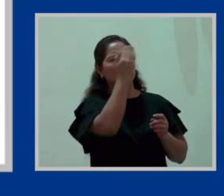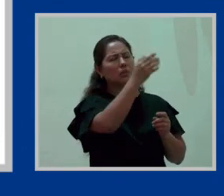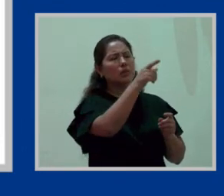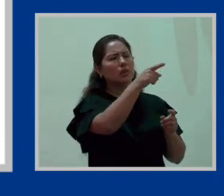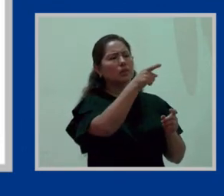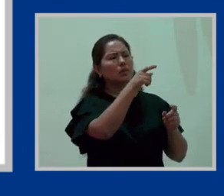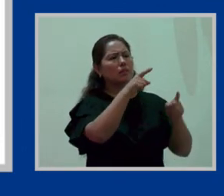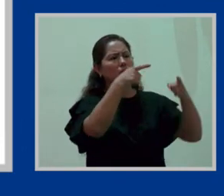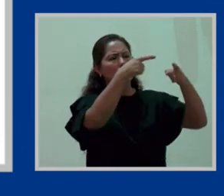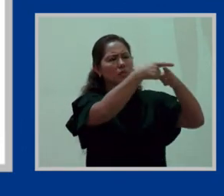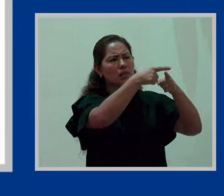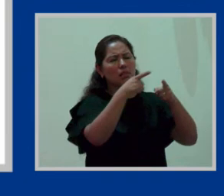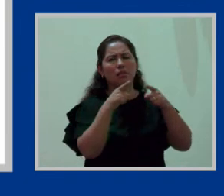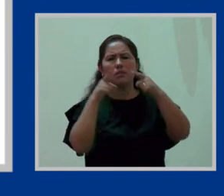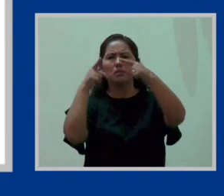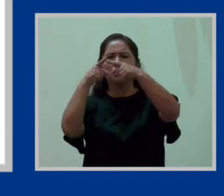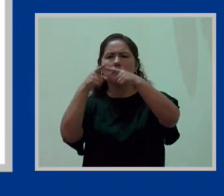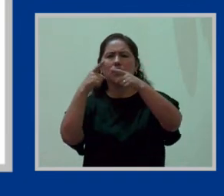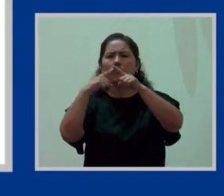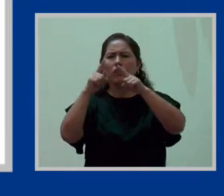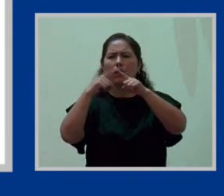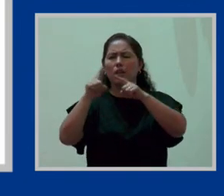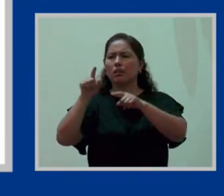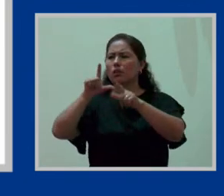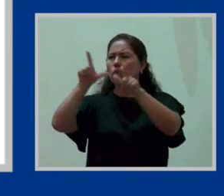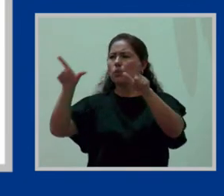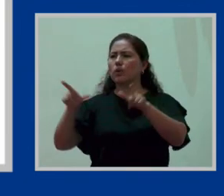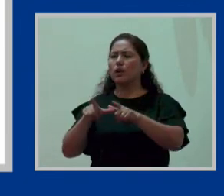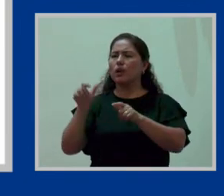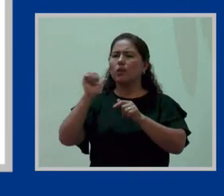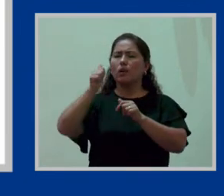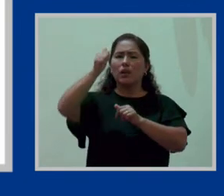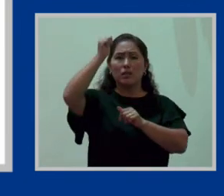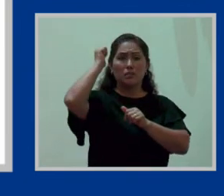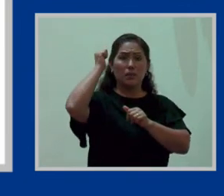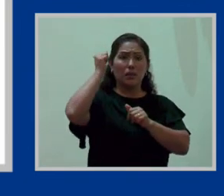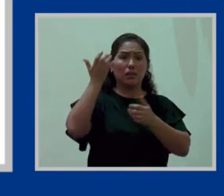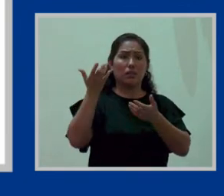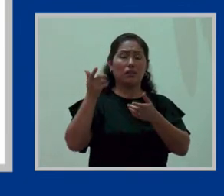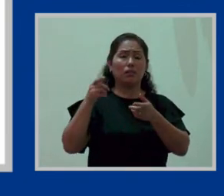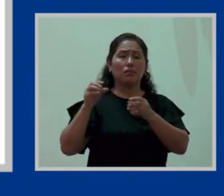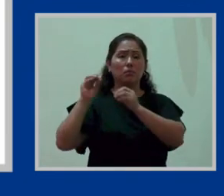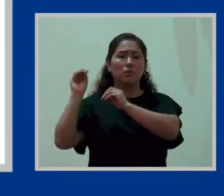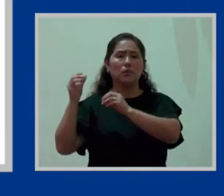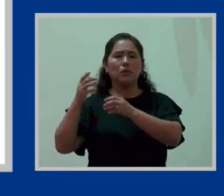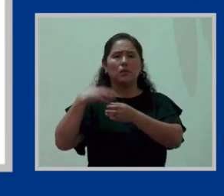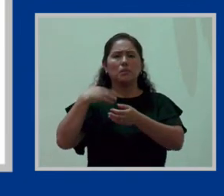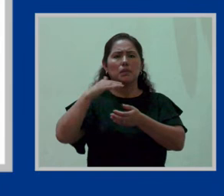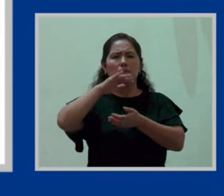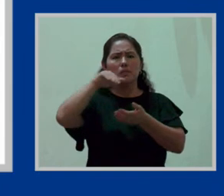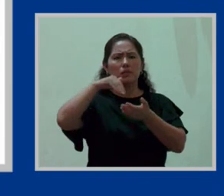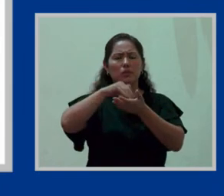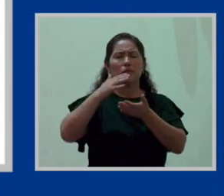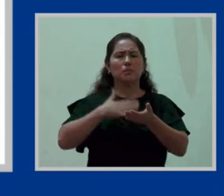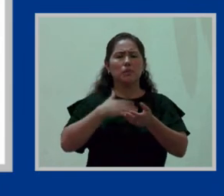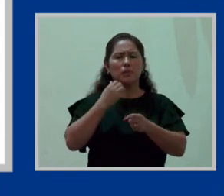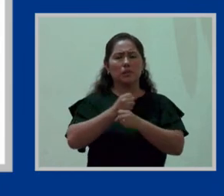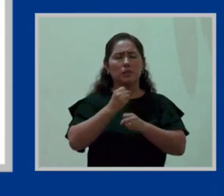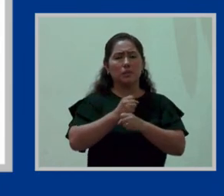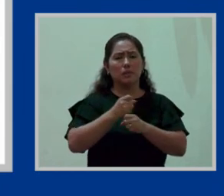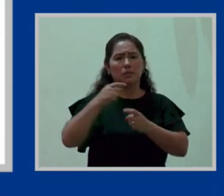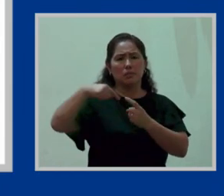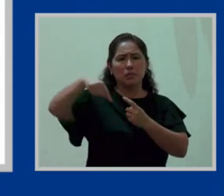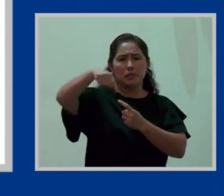en cualquiera de las esquinas, o de los inmuebles que está a la espalda de mi centro de trabajo, es decir, de toda la manzana.